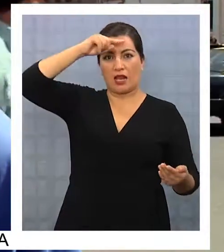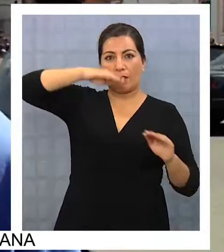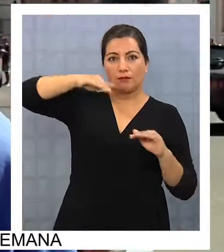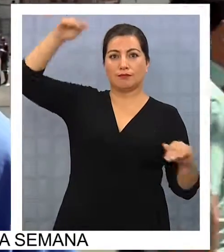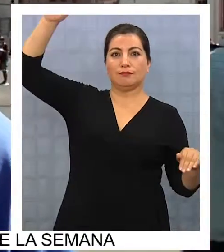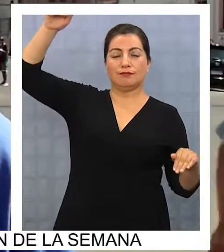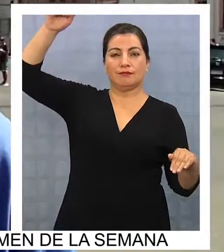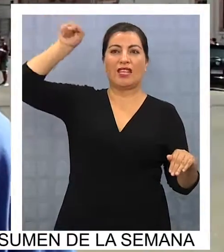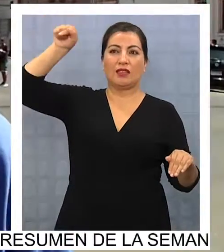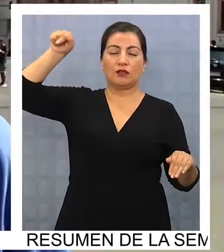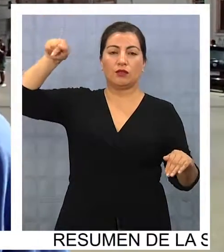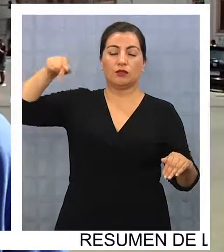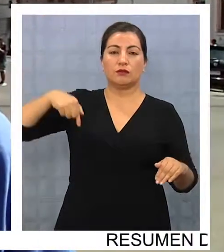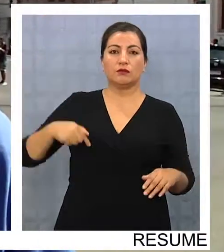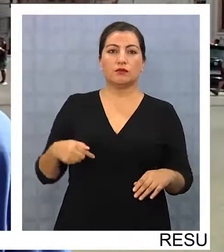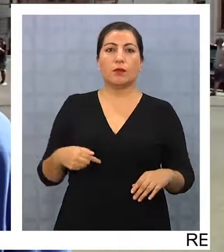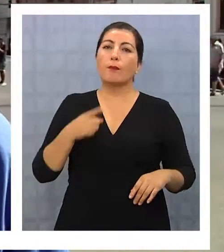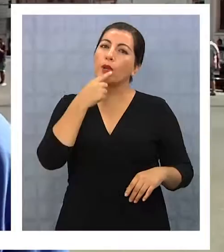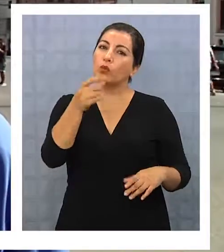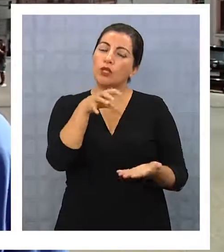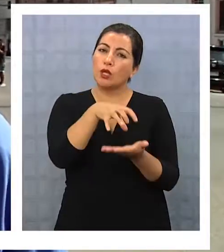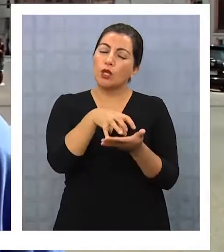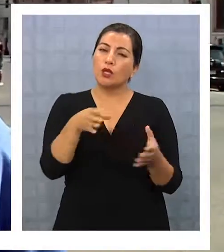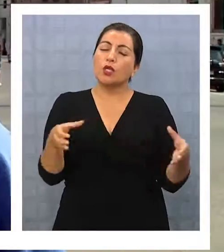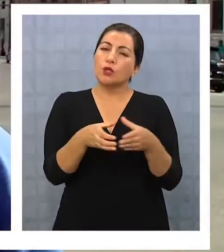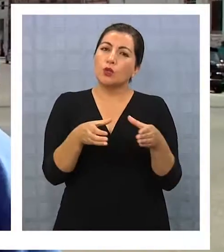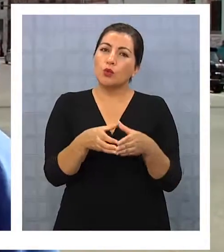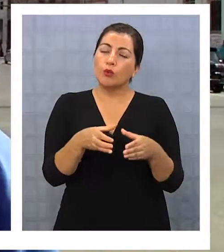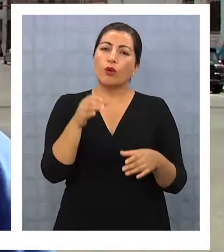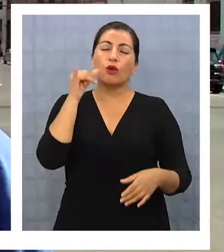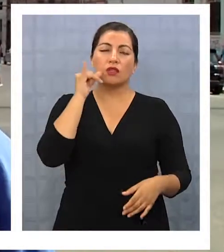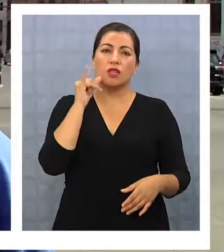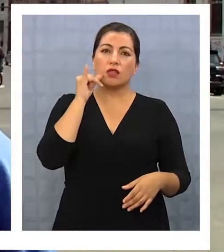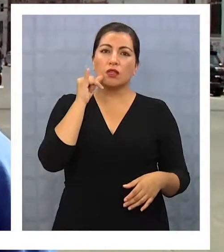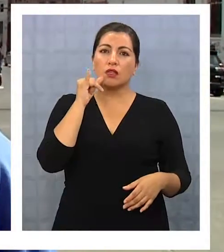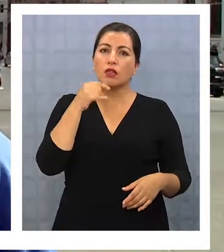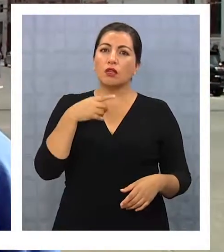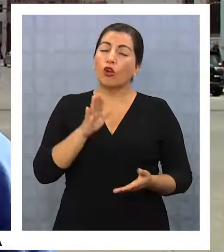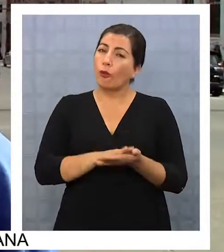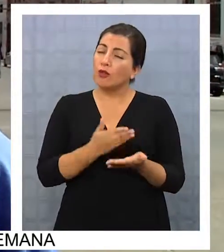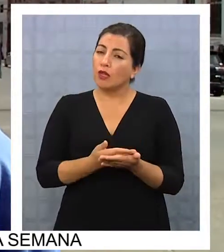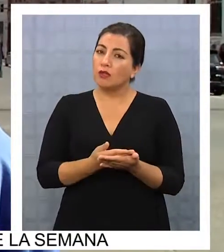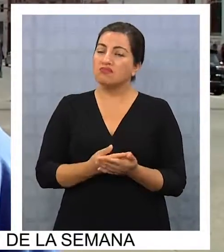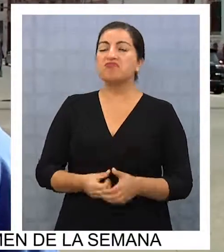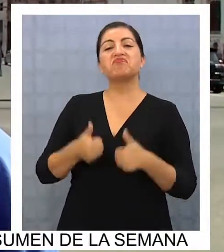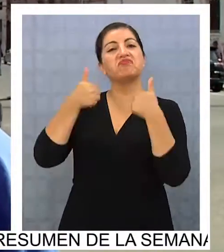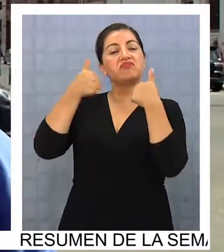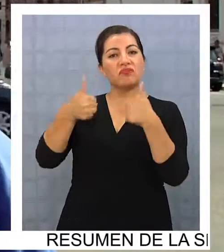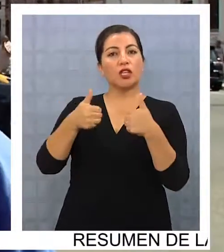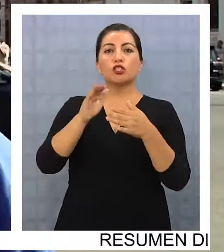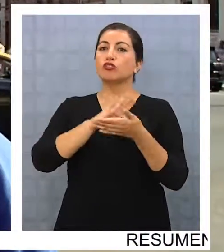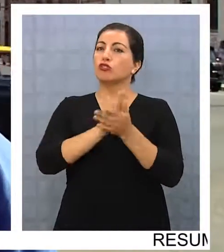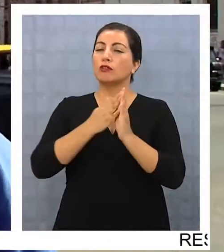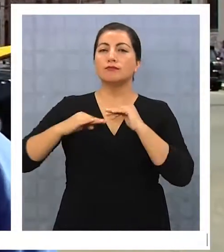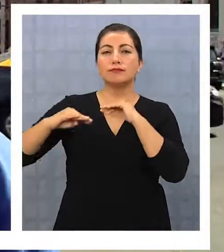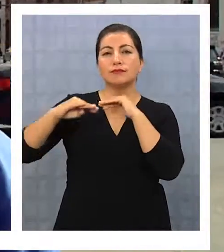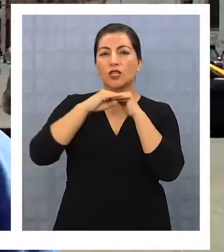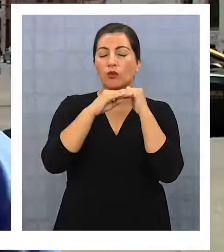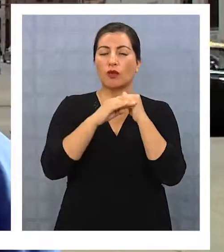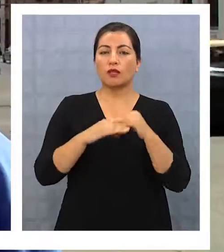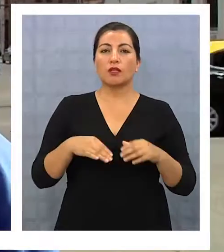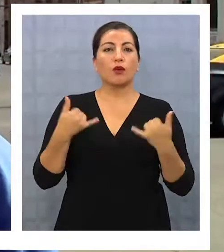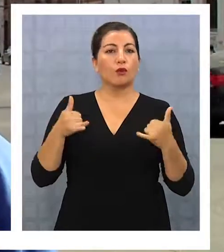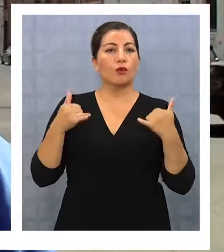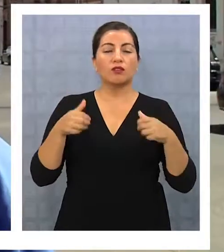¿Cómo es el equipo iquiqueño? Bueno, me agradó muchísimo el último partido. Están parejitos, están jugando bien y